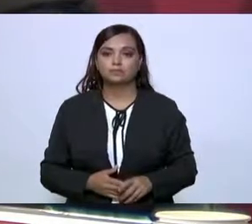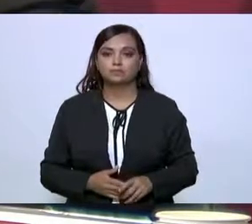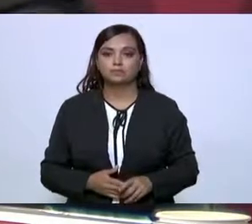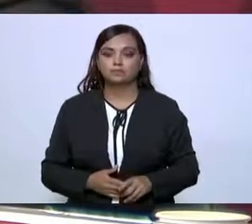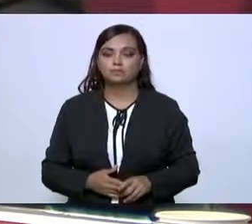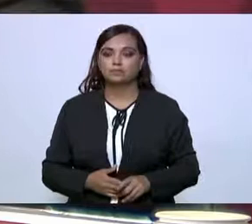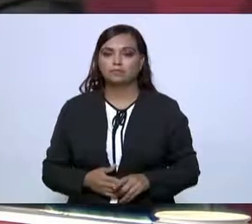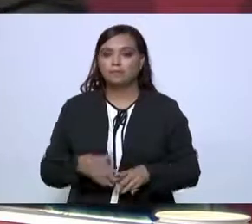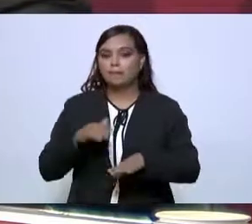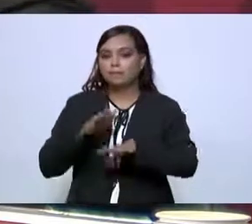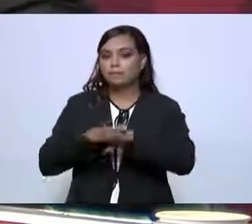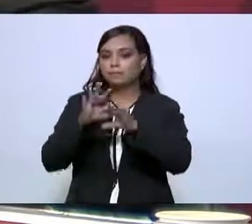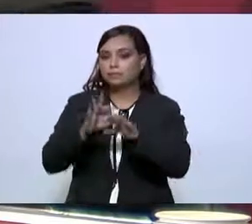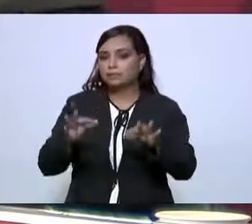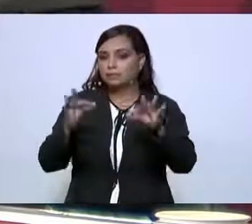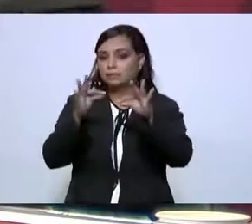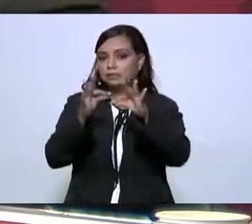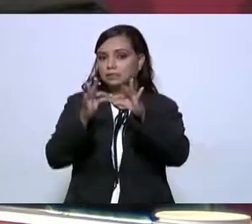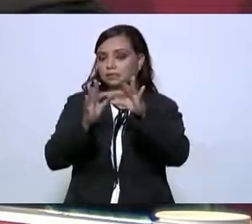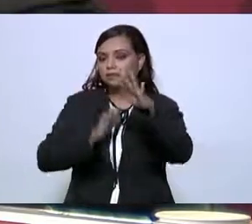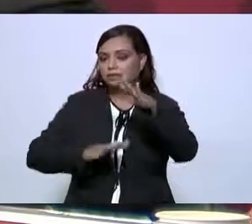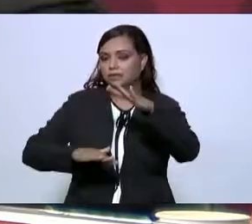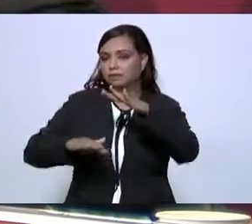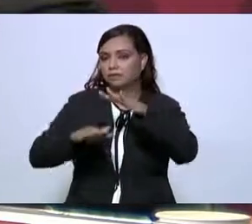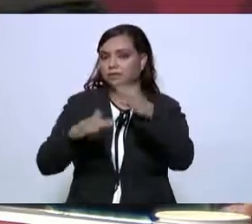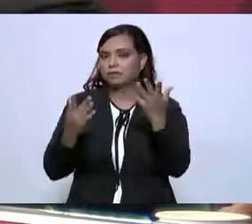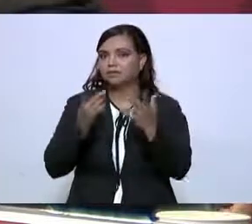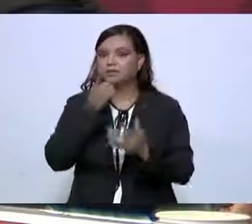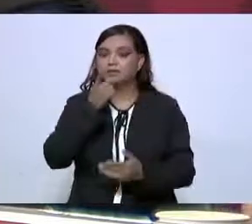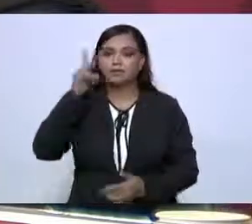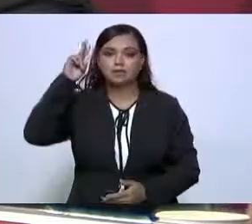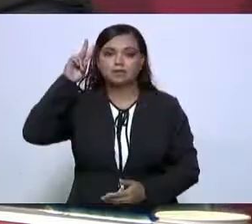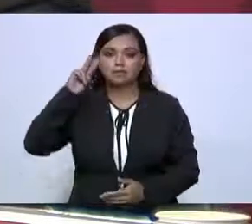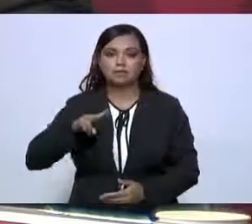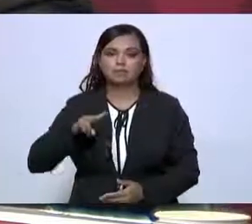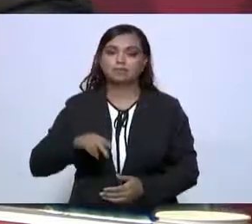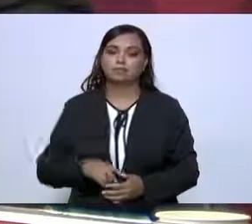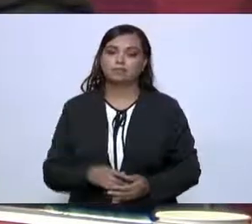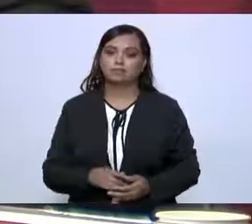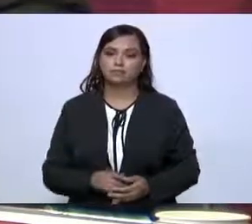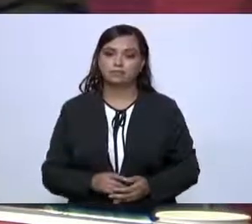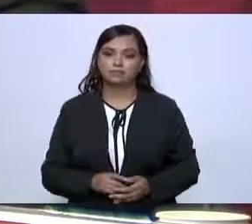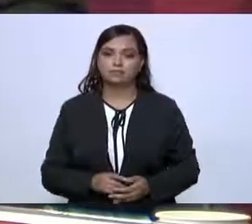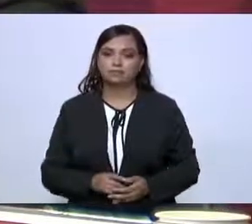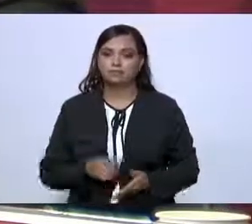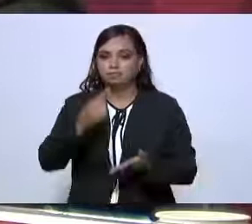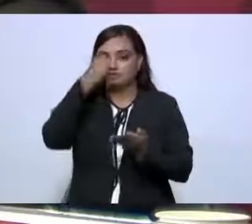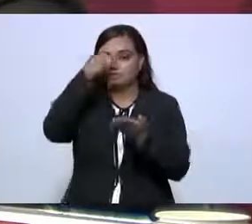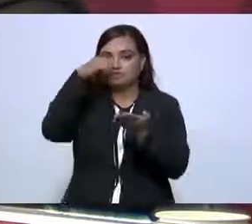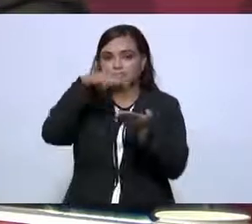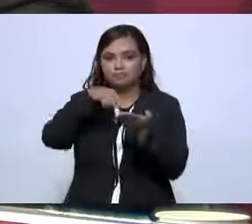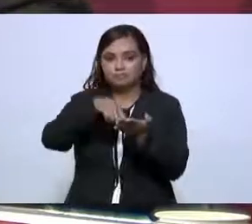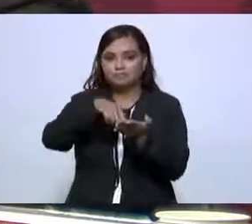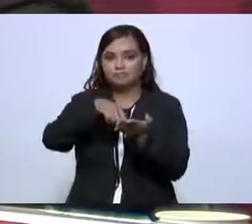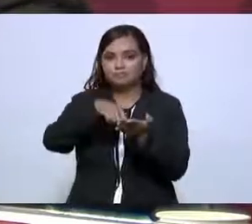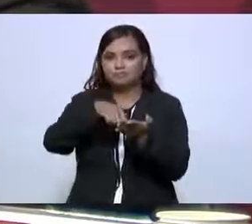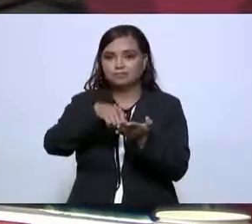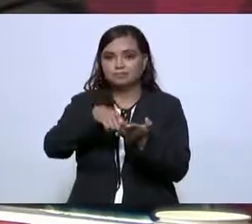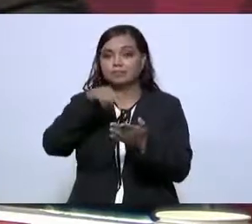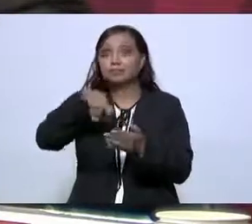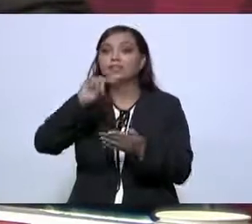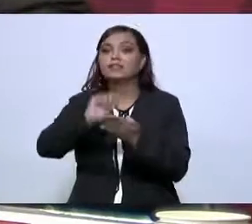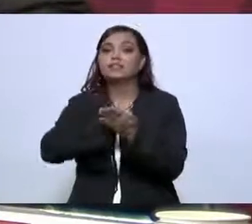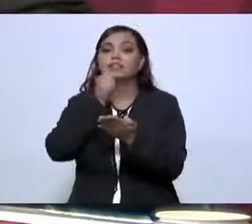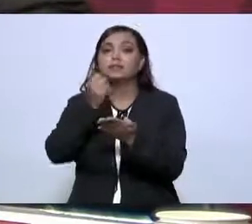principal es la honestidad. Creo que a